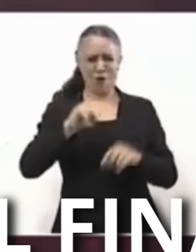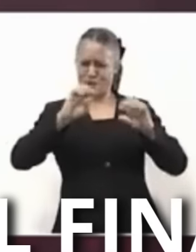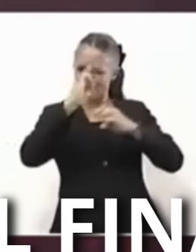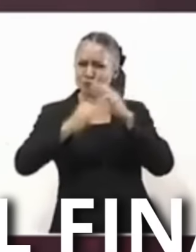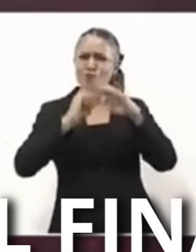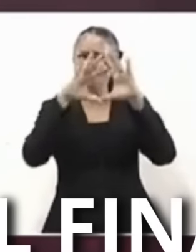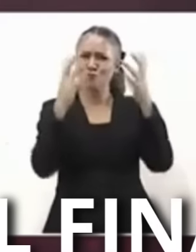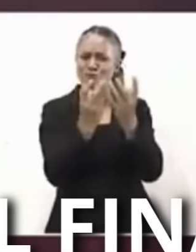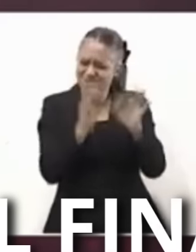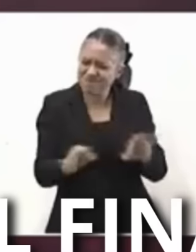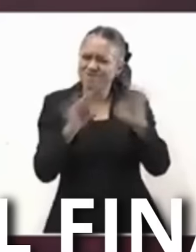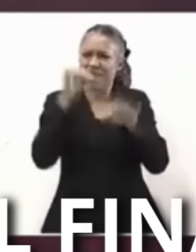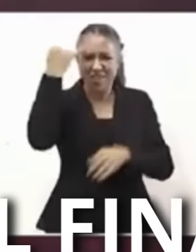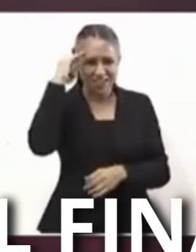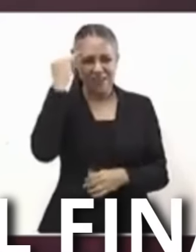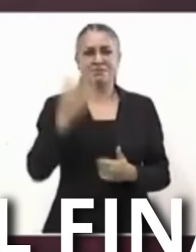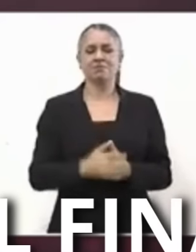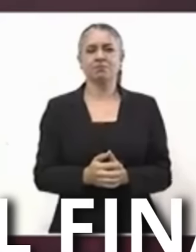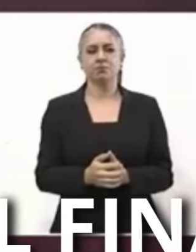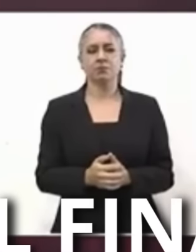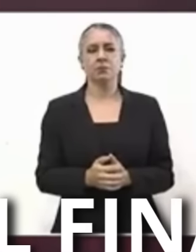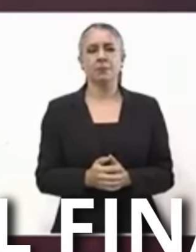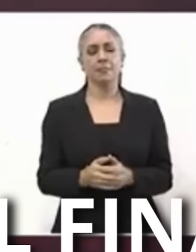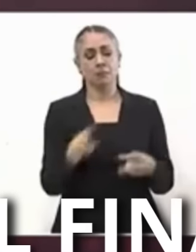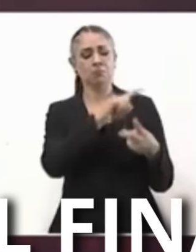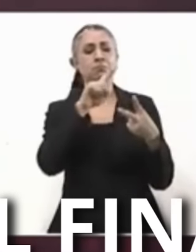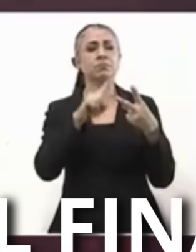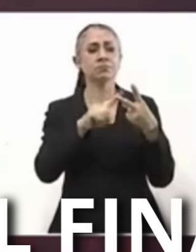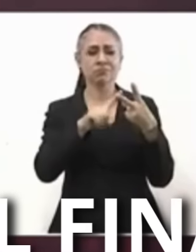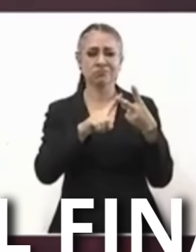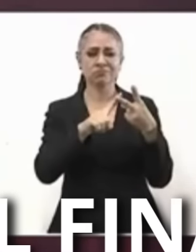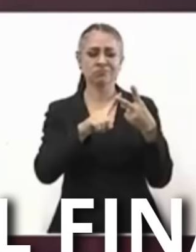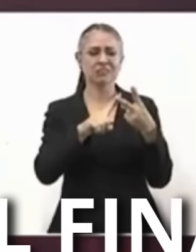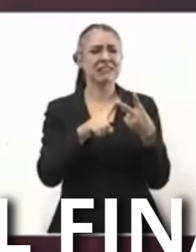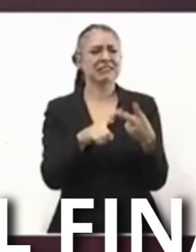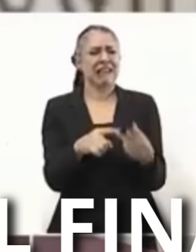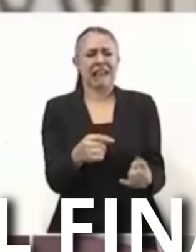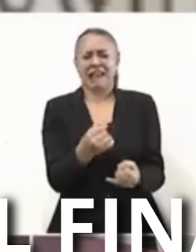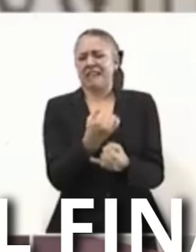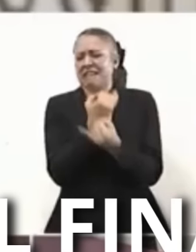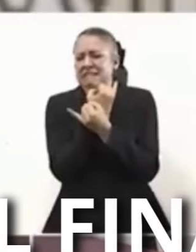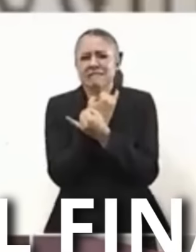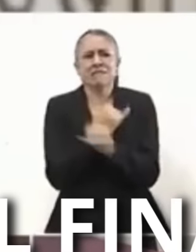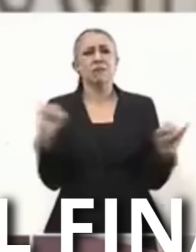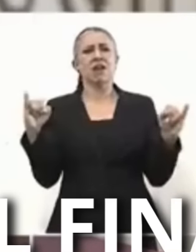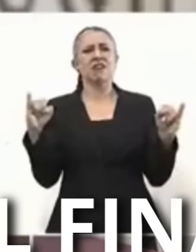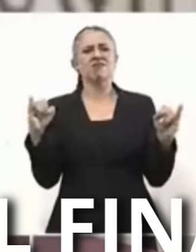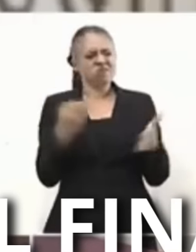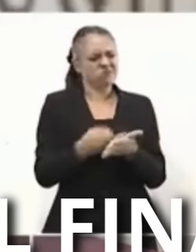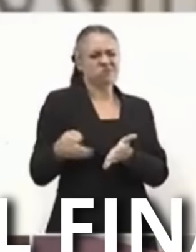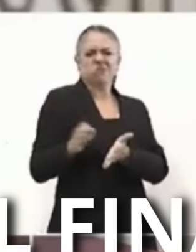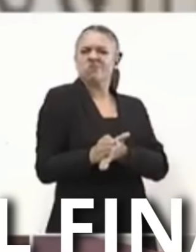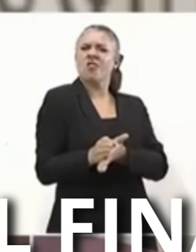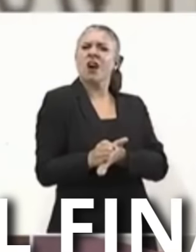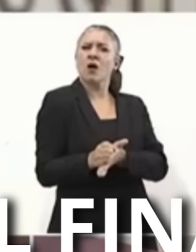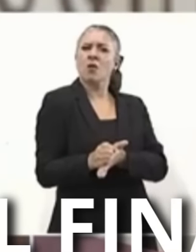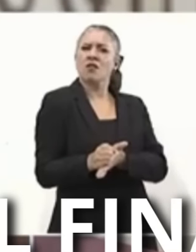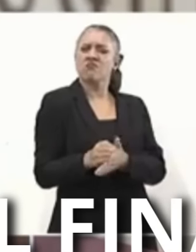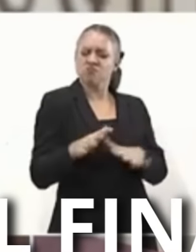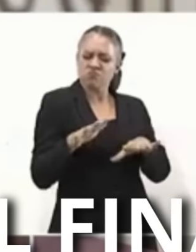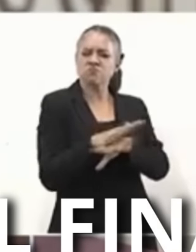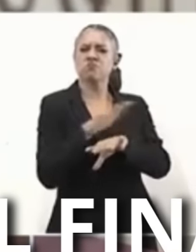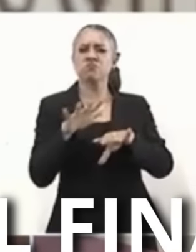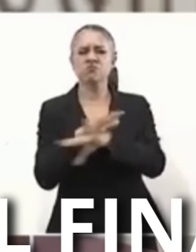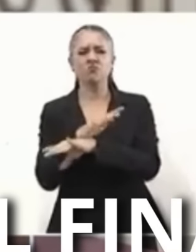fecunda historia De México La primera transformación La independencia Y sus héroes de heroínas La reforma Con los